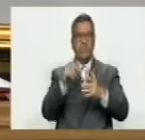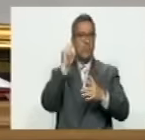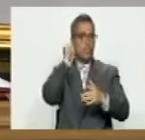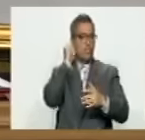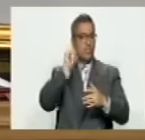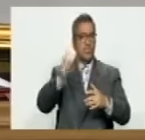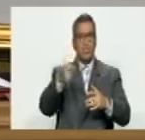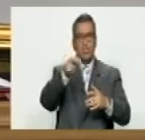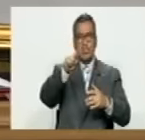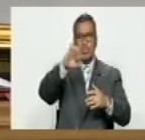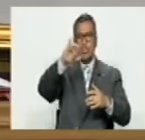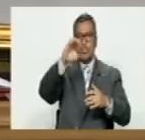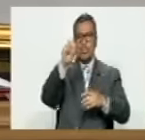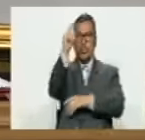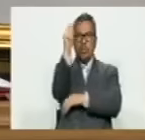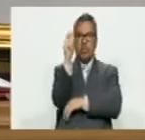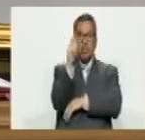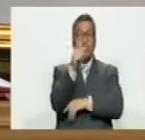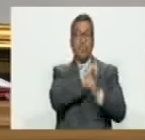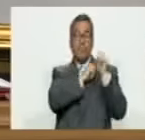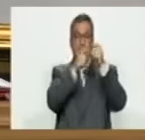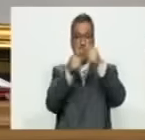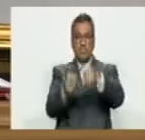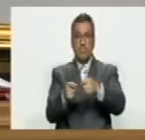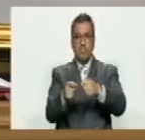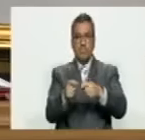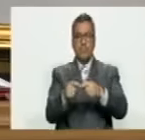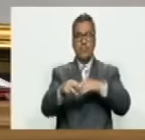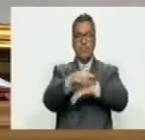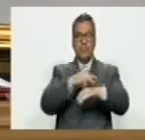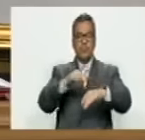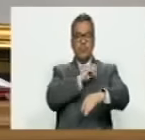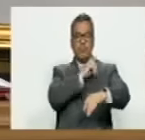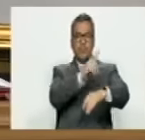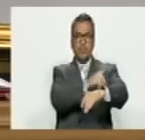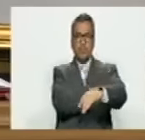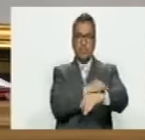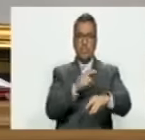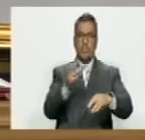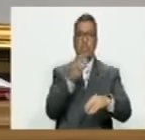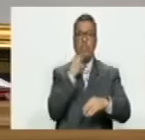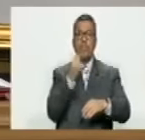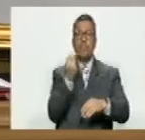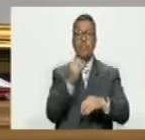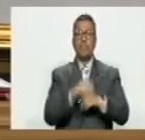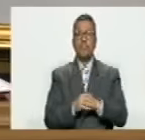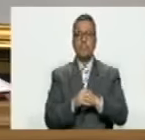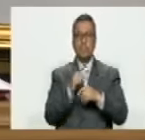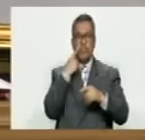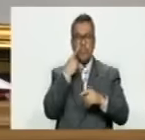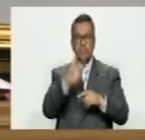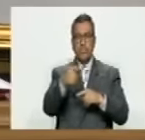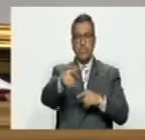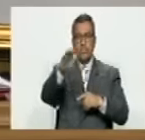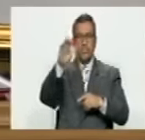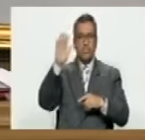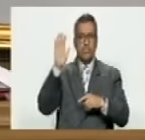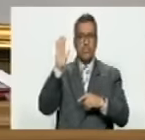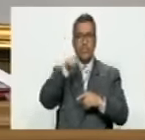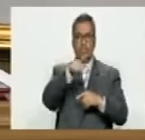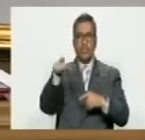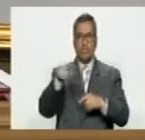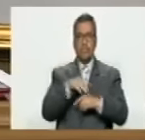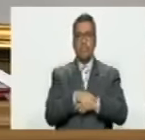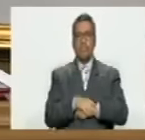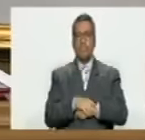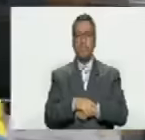Grecia Colmenares, para asumir la designación como ministro del Poder Popular para la Juventud. Sírvanse indicarlo con la señal